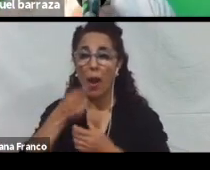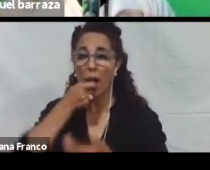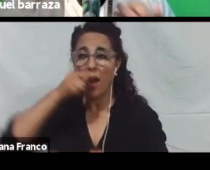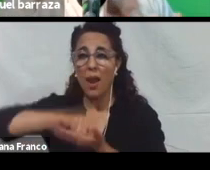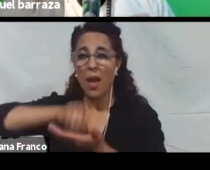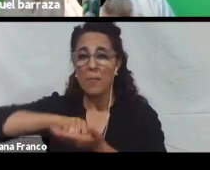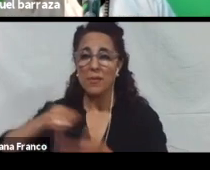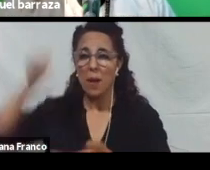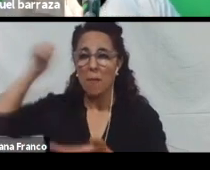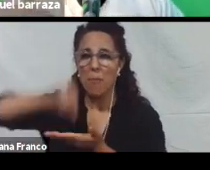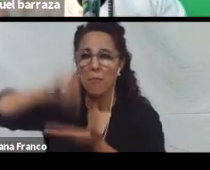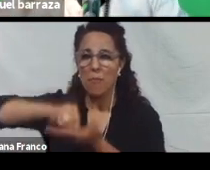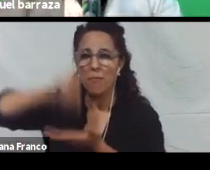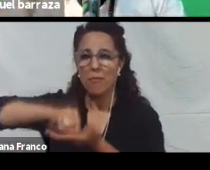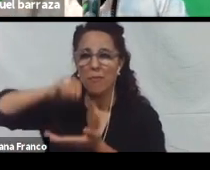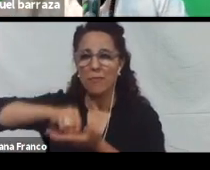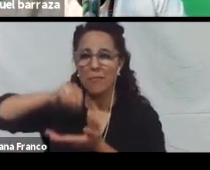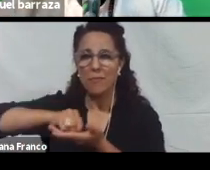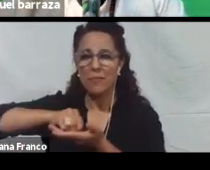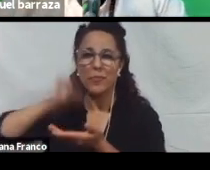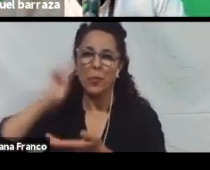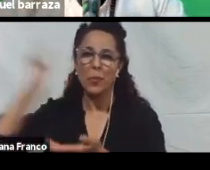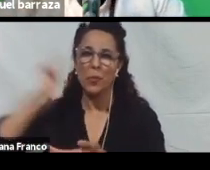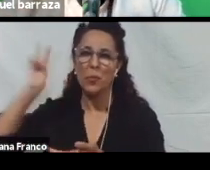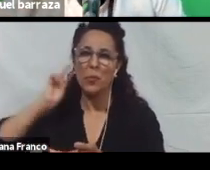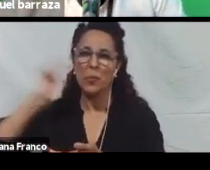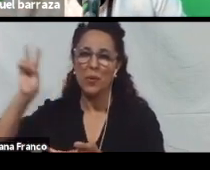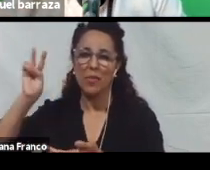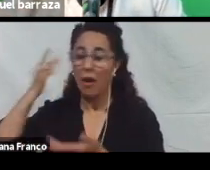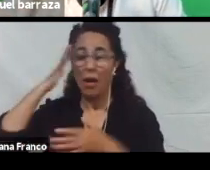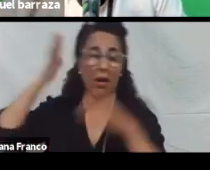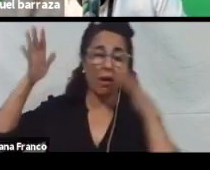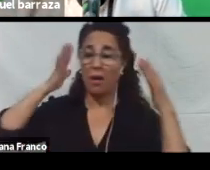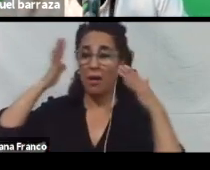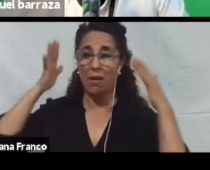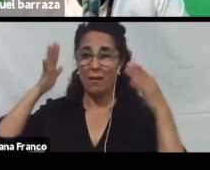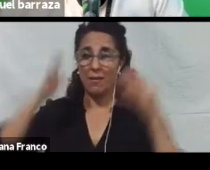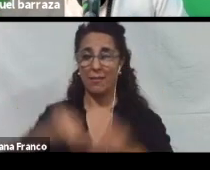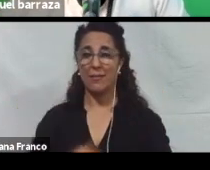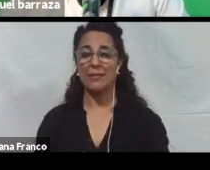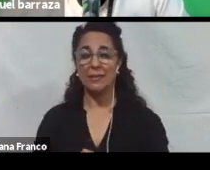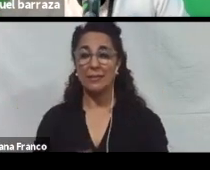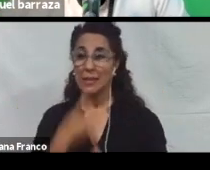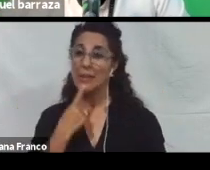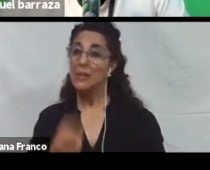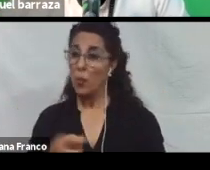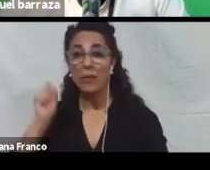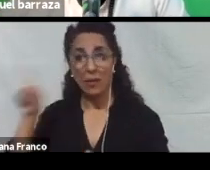vos estás explicando. Y hace ruido. Esas cosas. Pueden distraer. Entonces. Hay que tener en cuenta. Esas cosas.